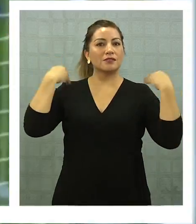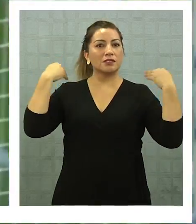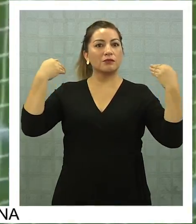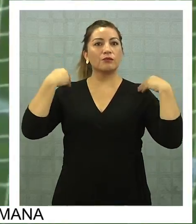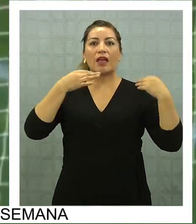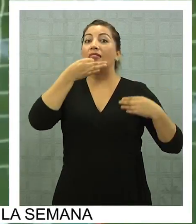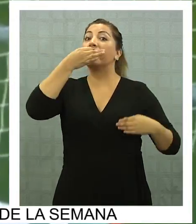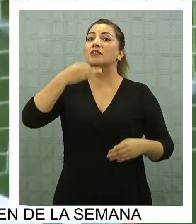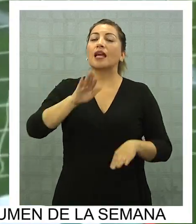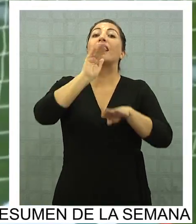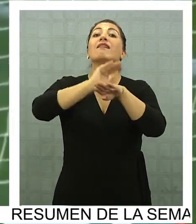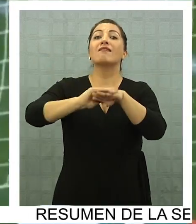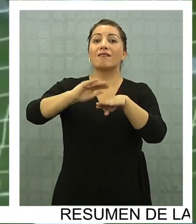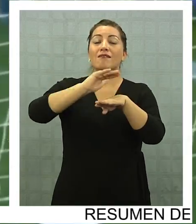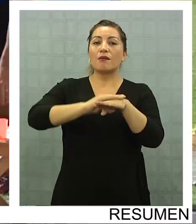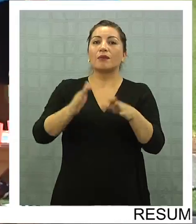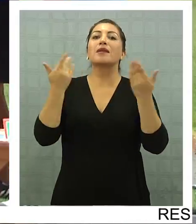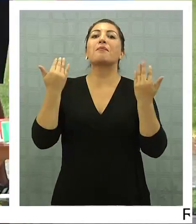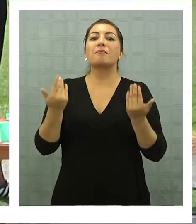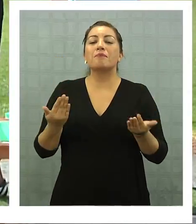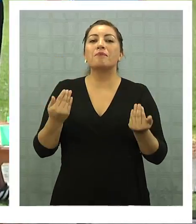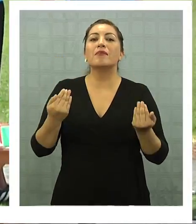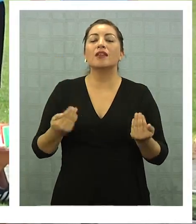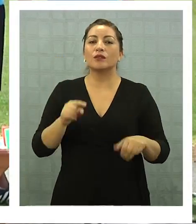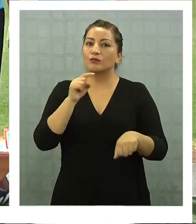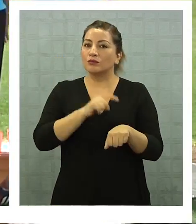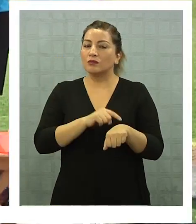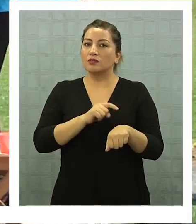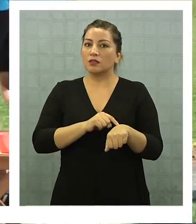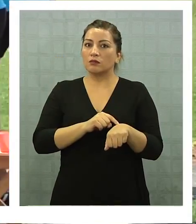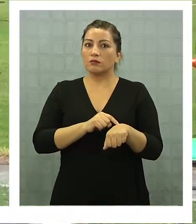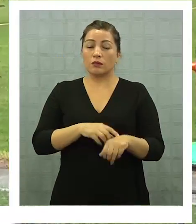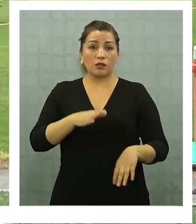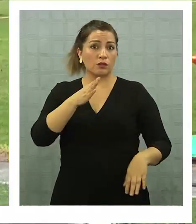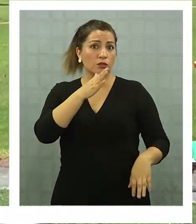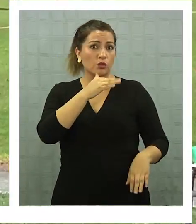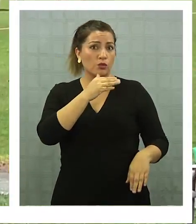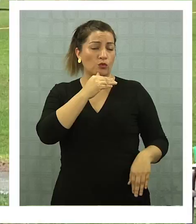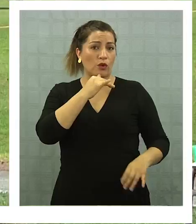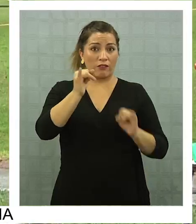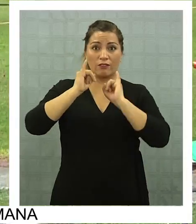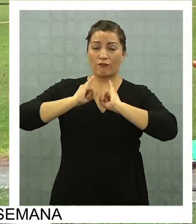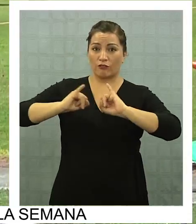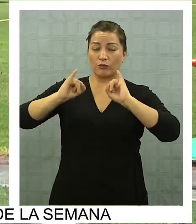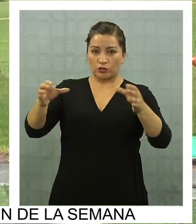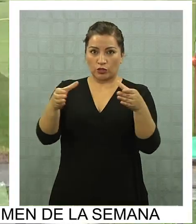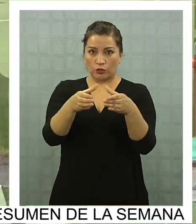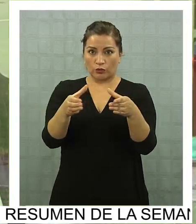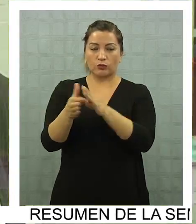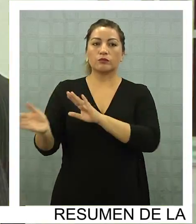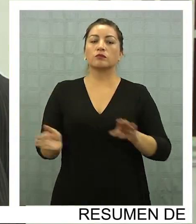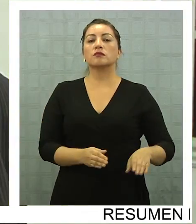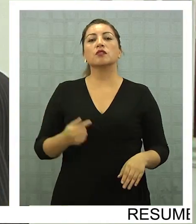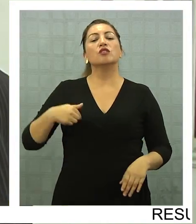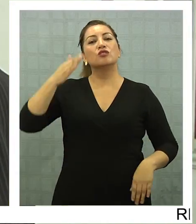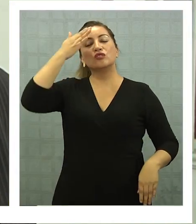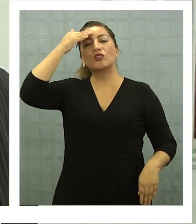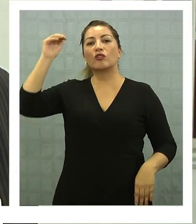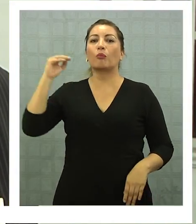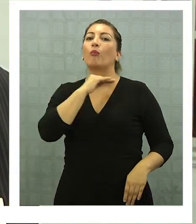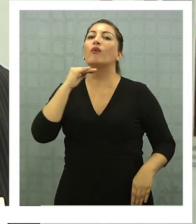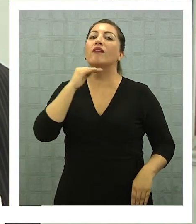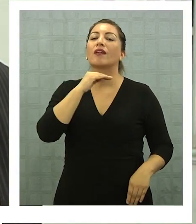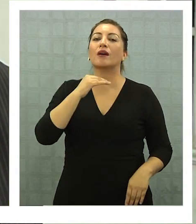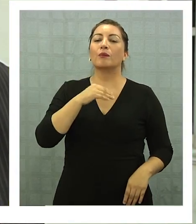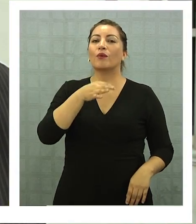llaman a la calma y esperan un tiempo el despegue del equipo. No hubo versión oficial del club. Yo creo que es muy apresurado